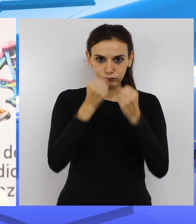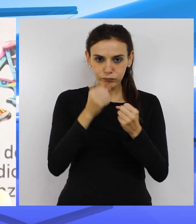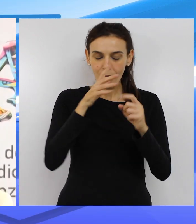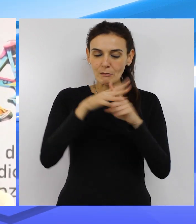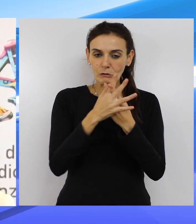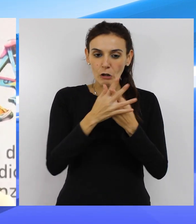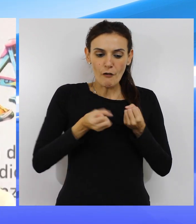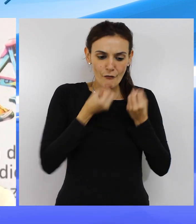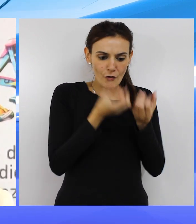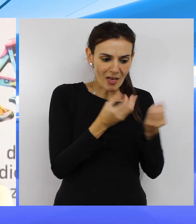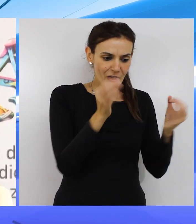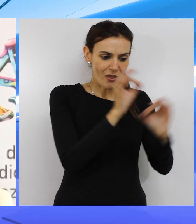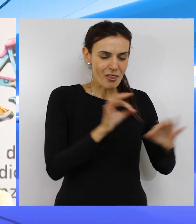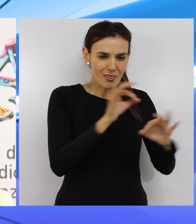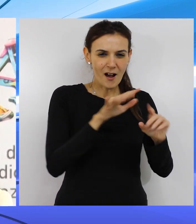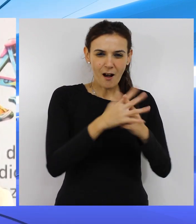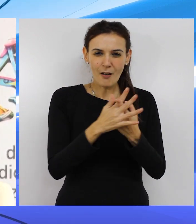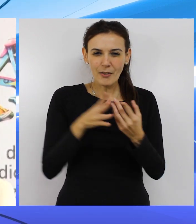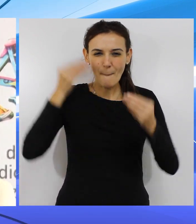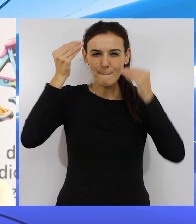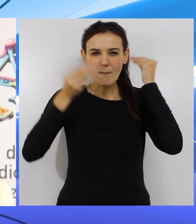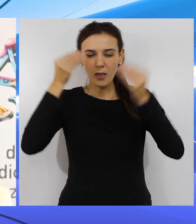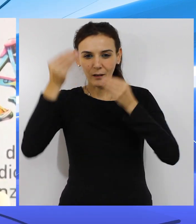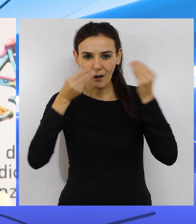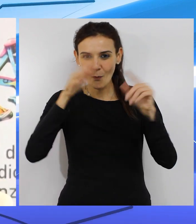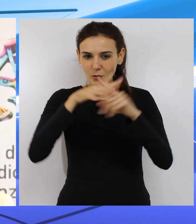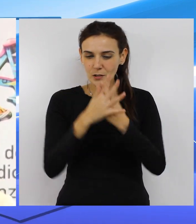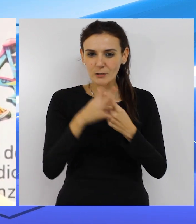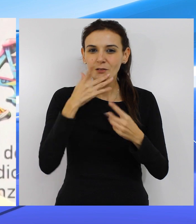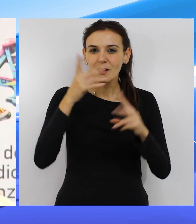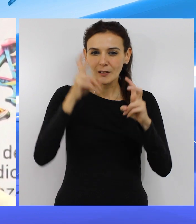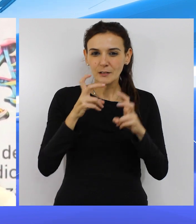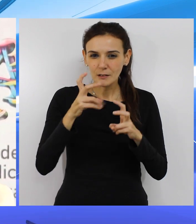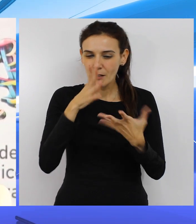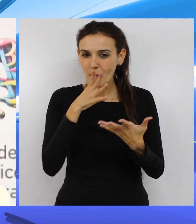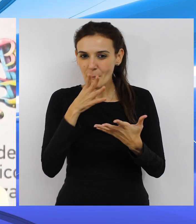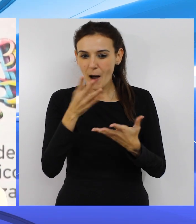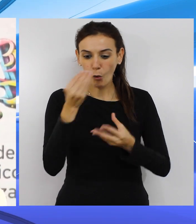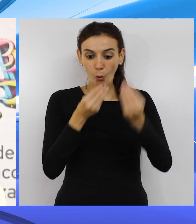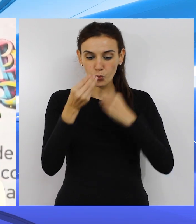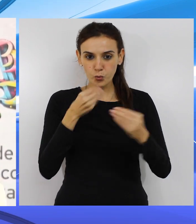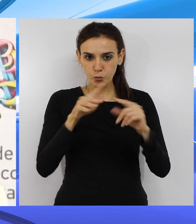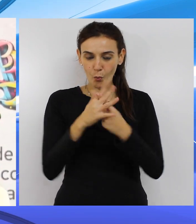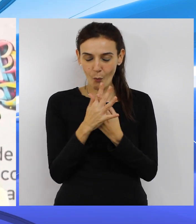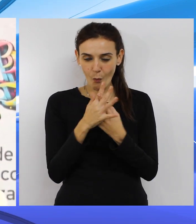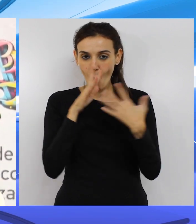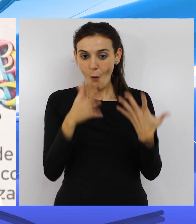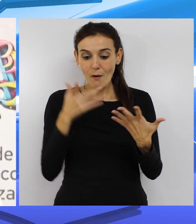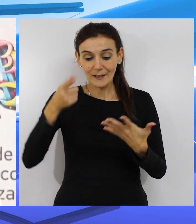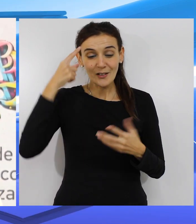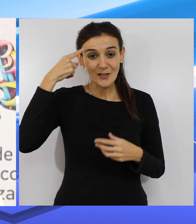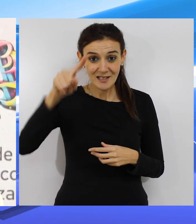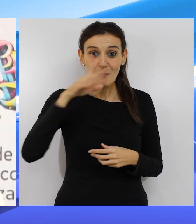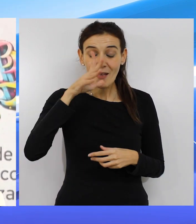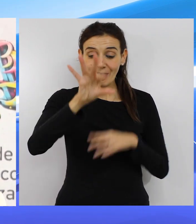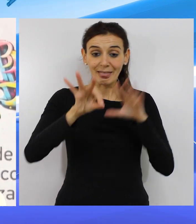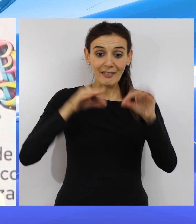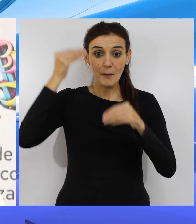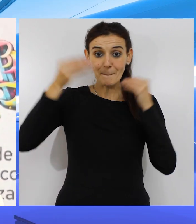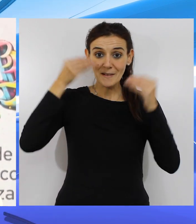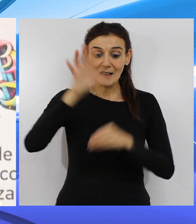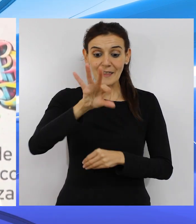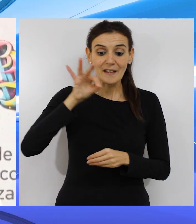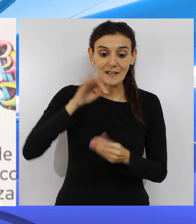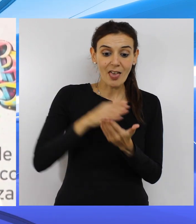muchísima desinformación, entonces los ubicamos, intentamos que reflexionen sobre los consumos que hacen diariamente y un poco que lo lleven y que tengan la